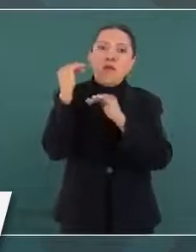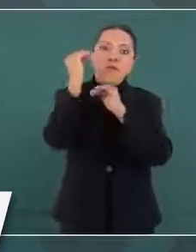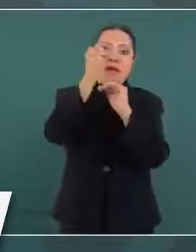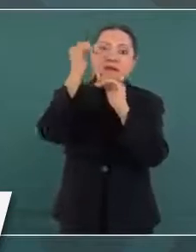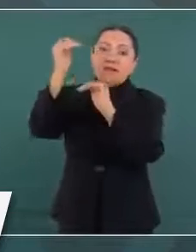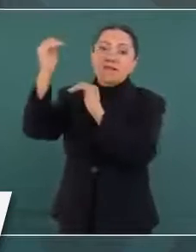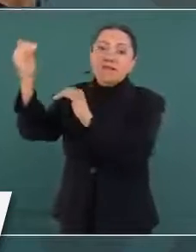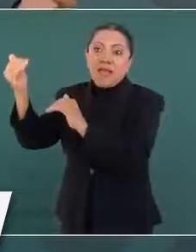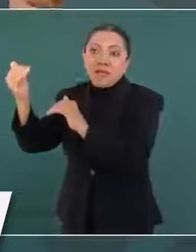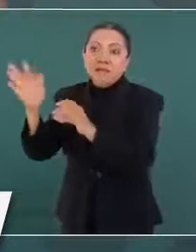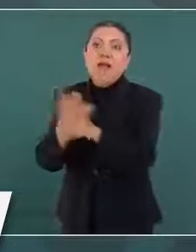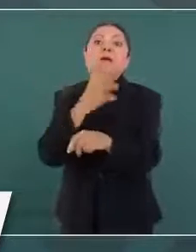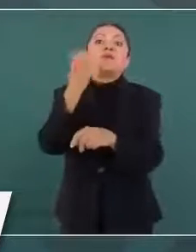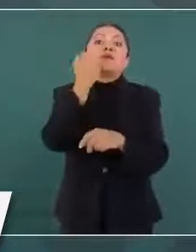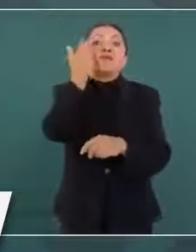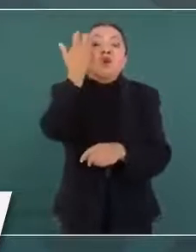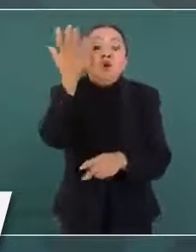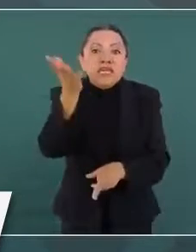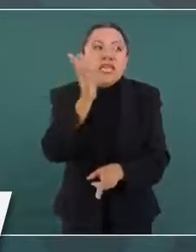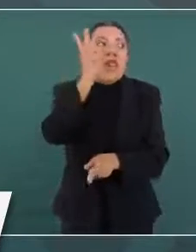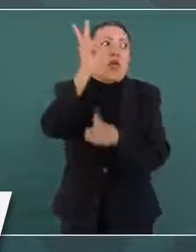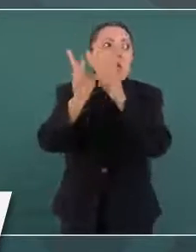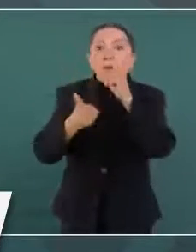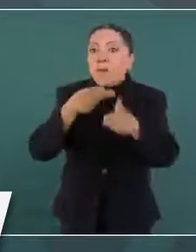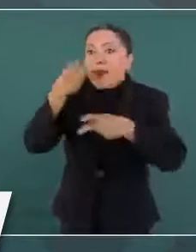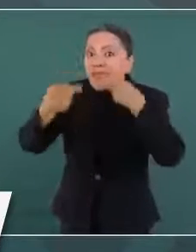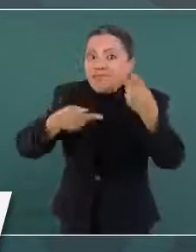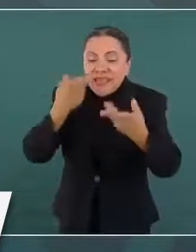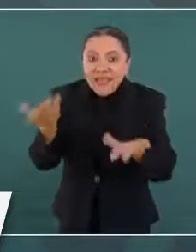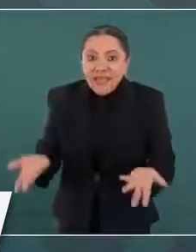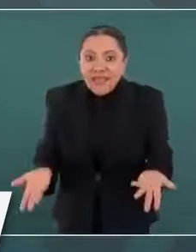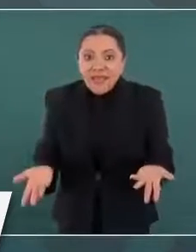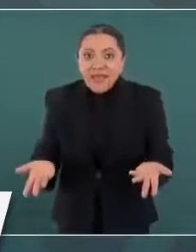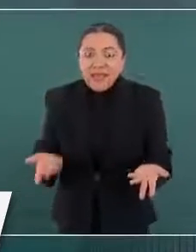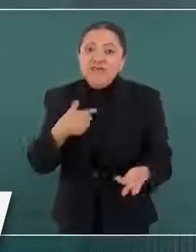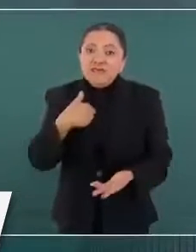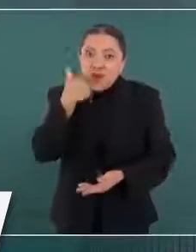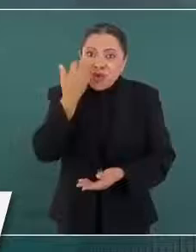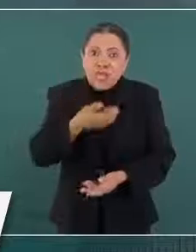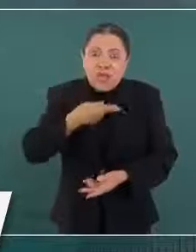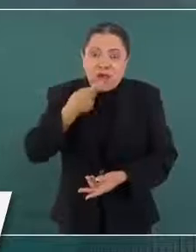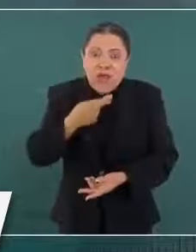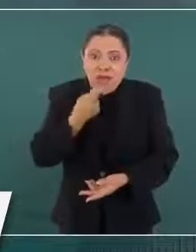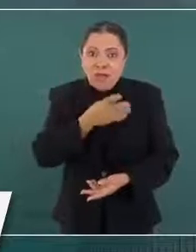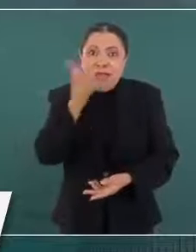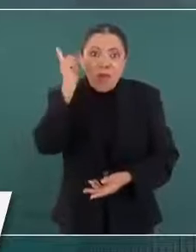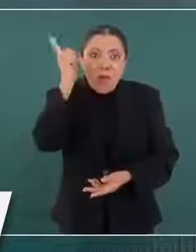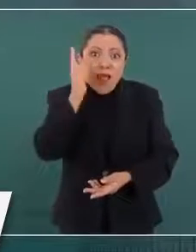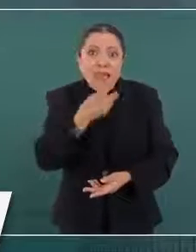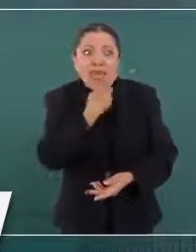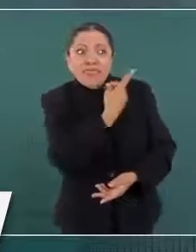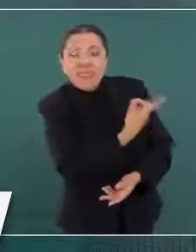Y quiero hablar, sería